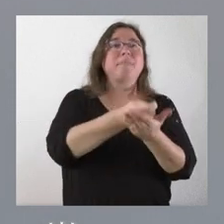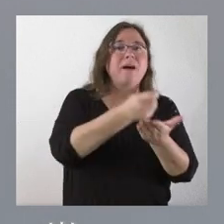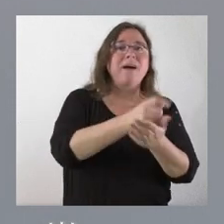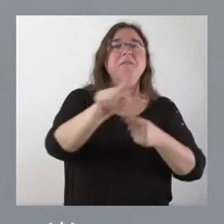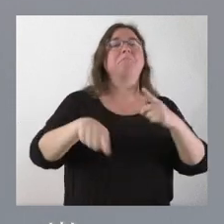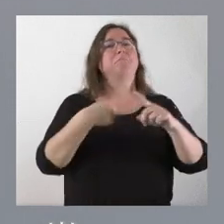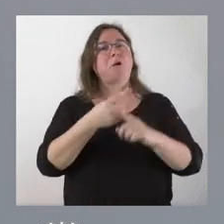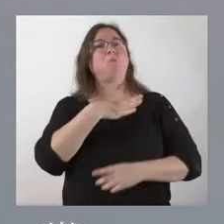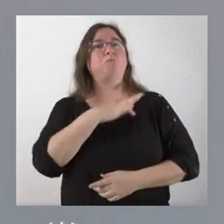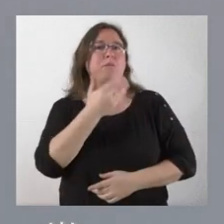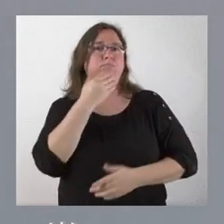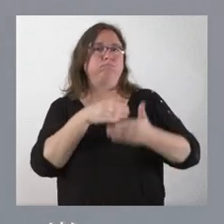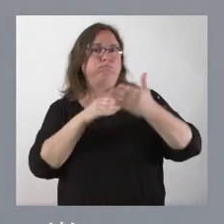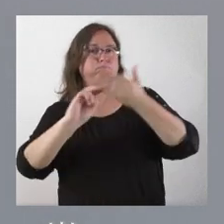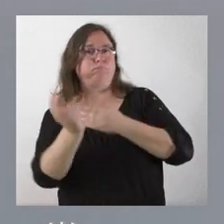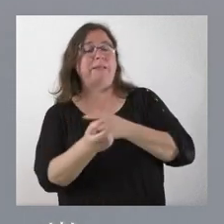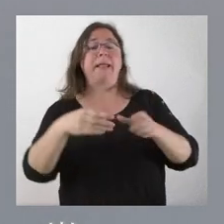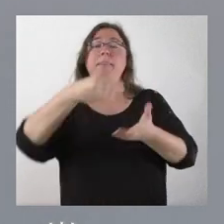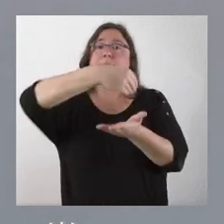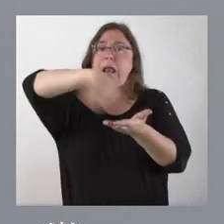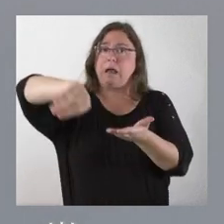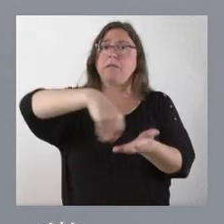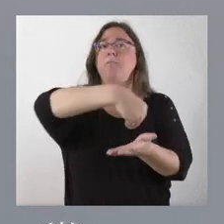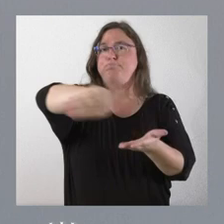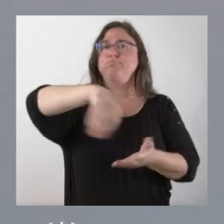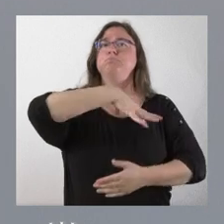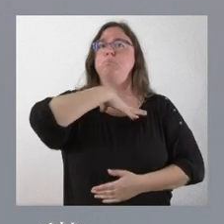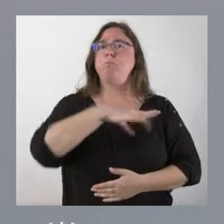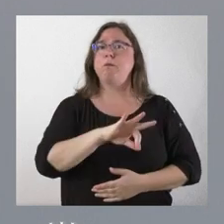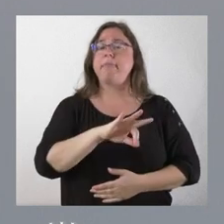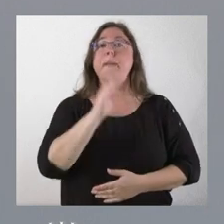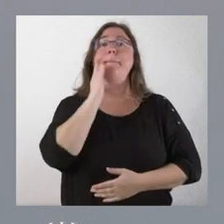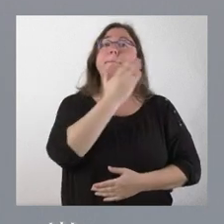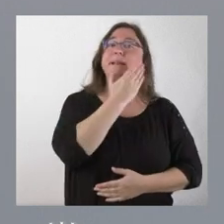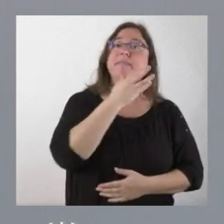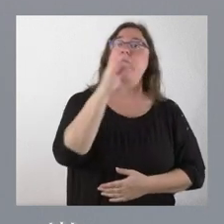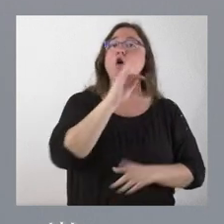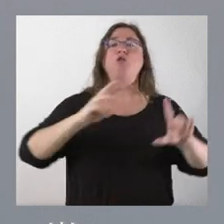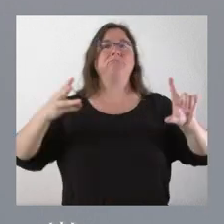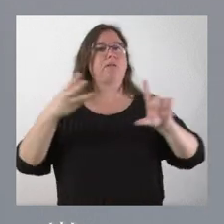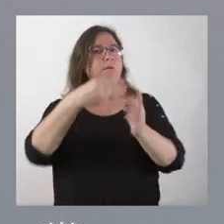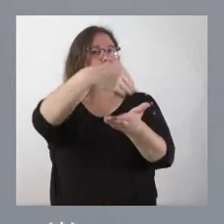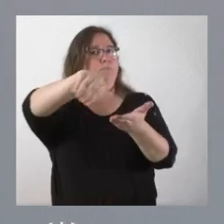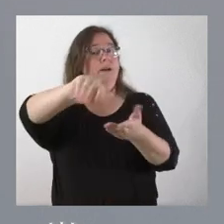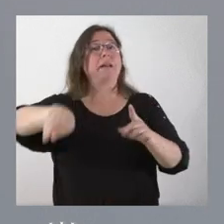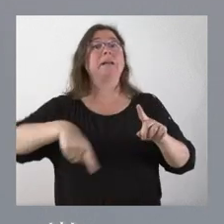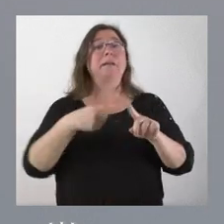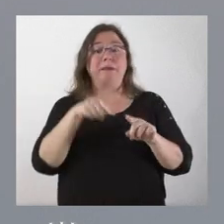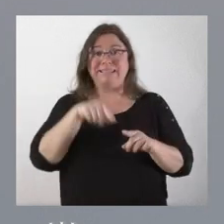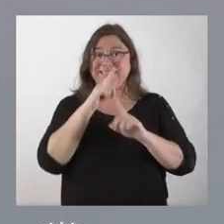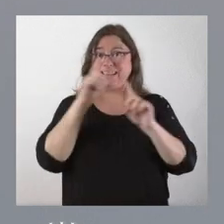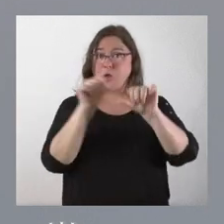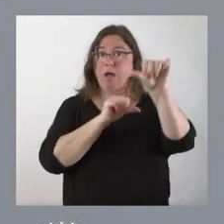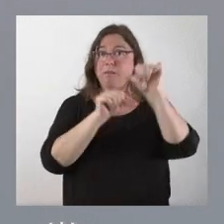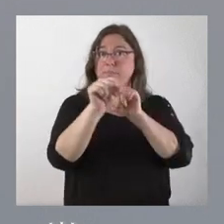sino también mediante el mecanismo de tarjeta de crédito, tanto de forma presencial como telemática. Y a partir de este mismo año, cuando